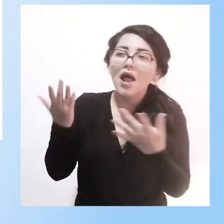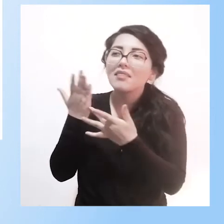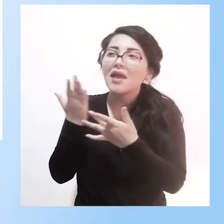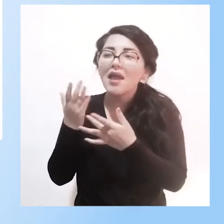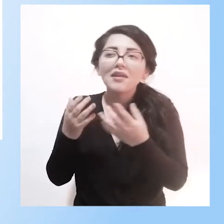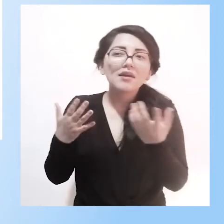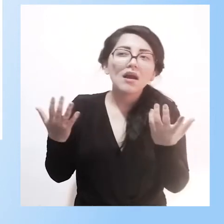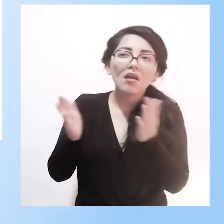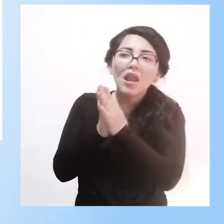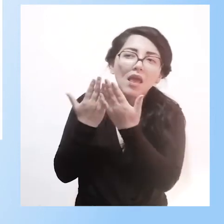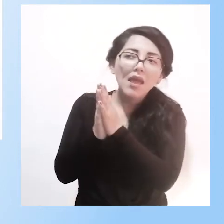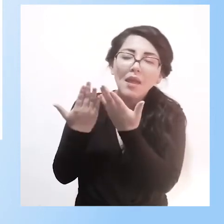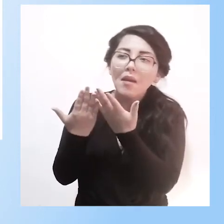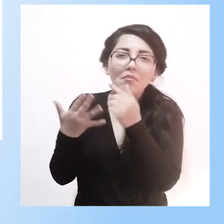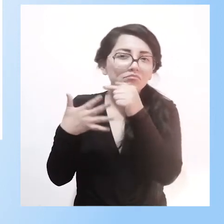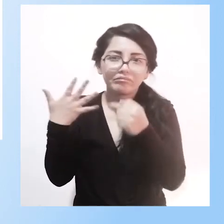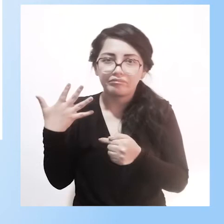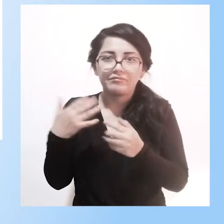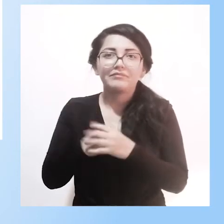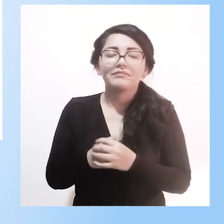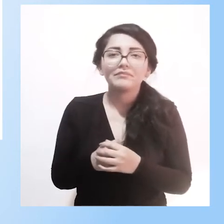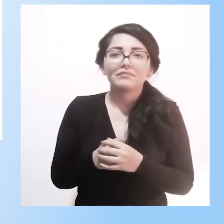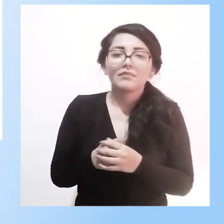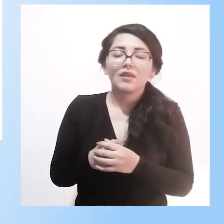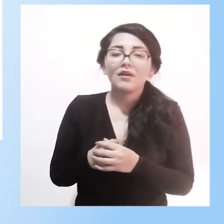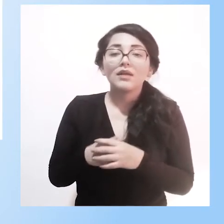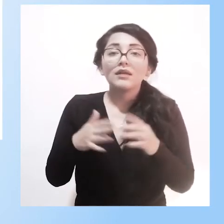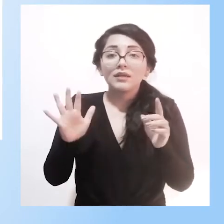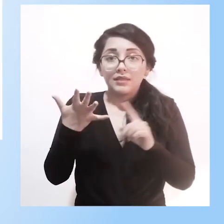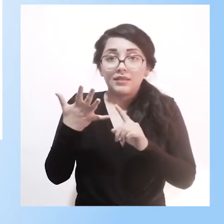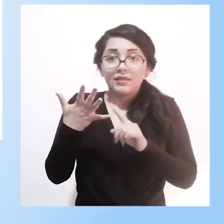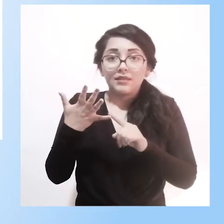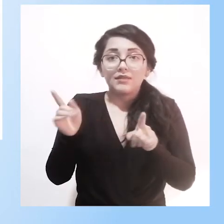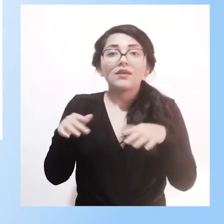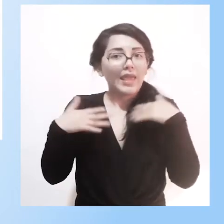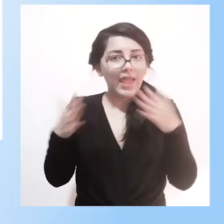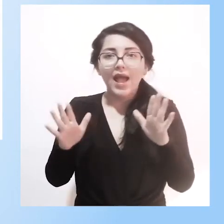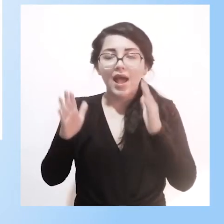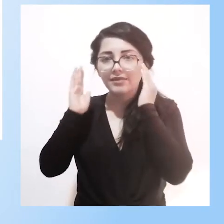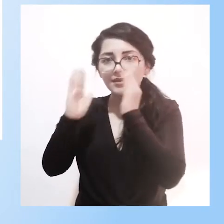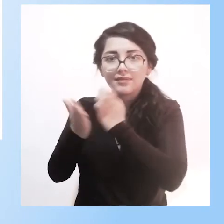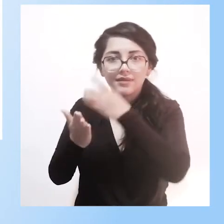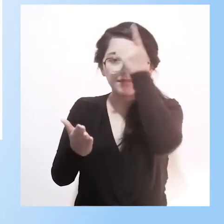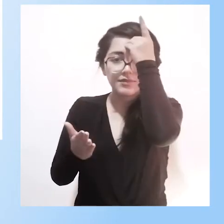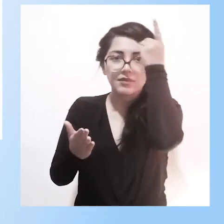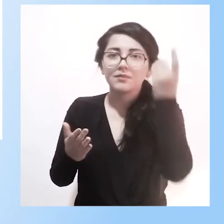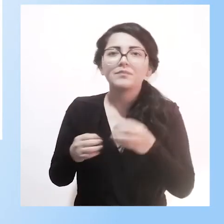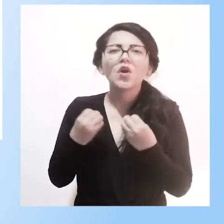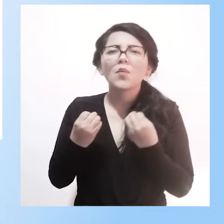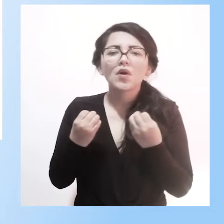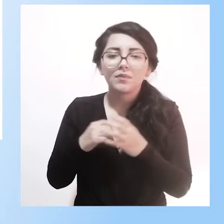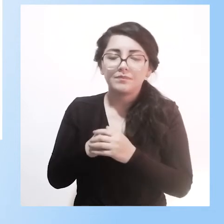guías didácticas, textos, entre otros. 5. Atención educativa. La atención educativa puede